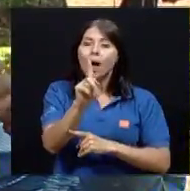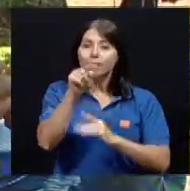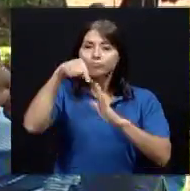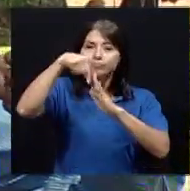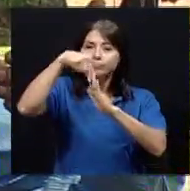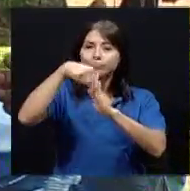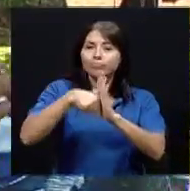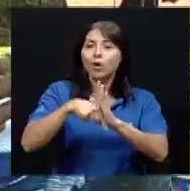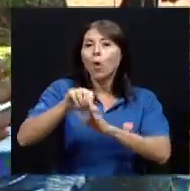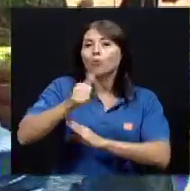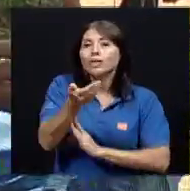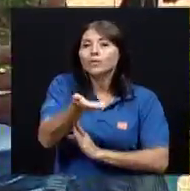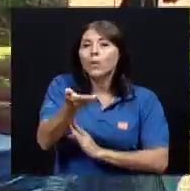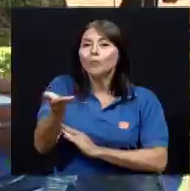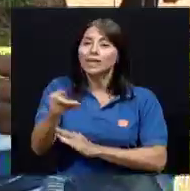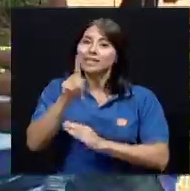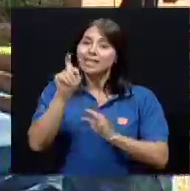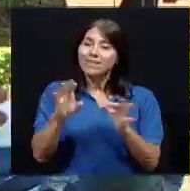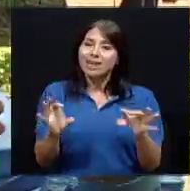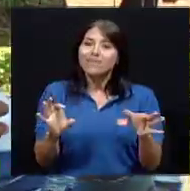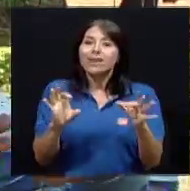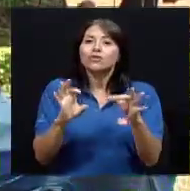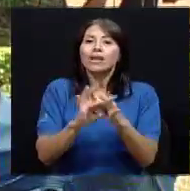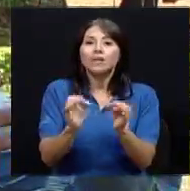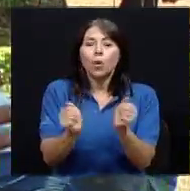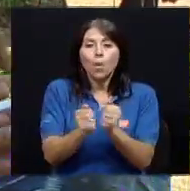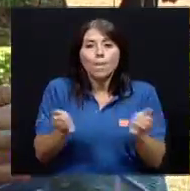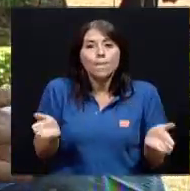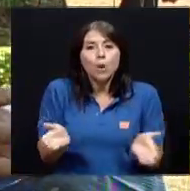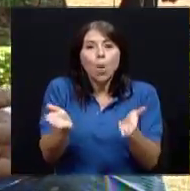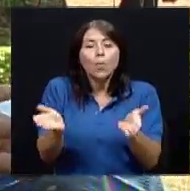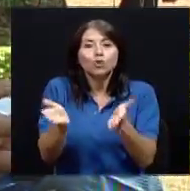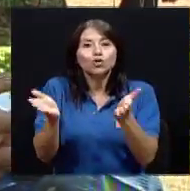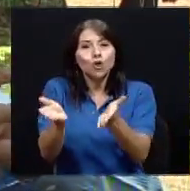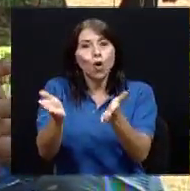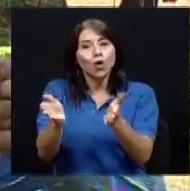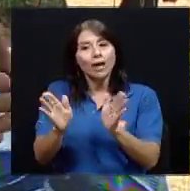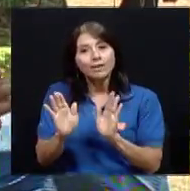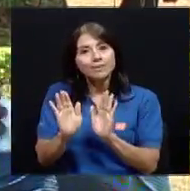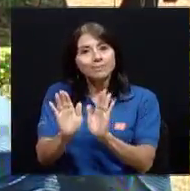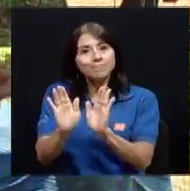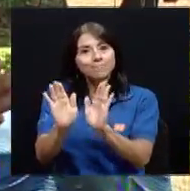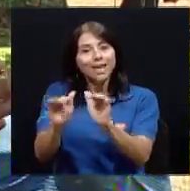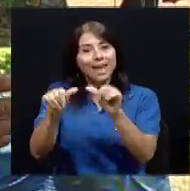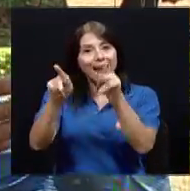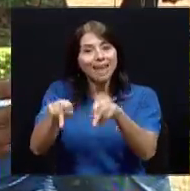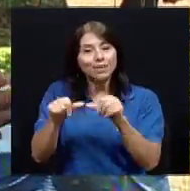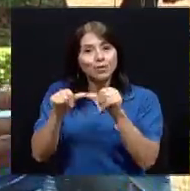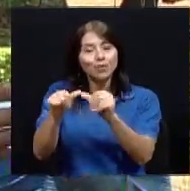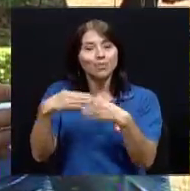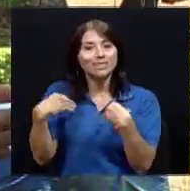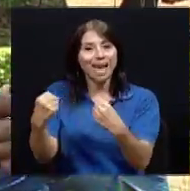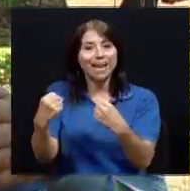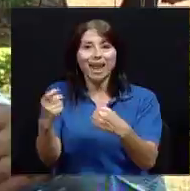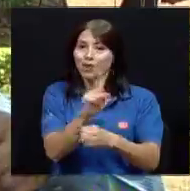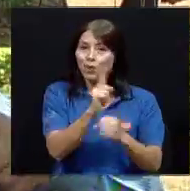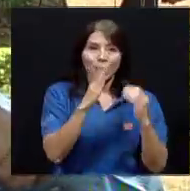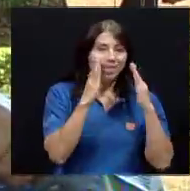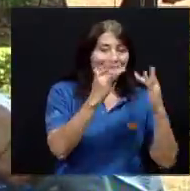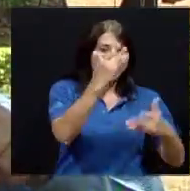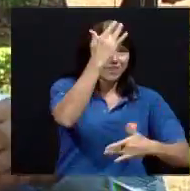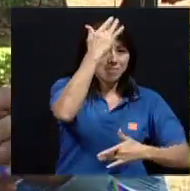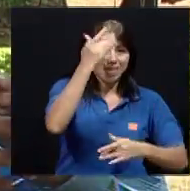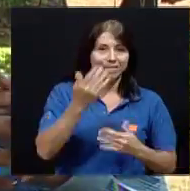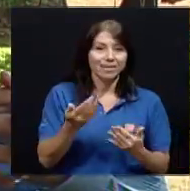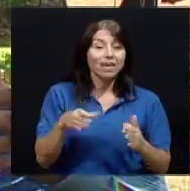relación más fuertemente con la promoción de la salud antes que la atención de la enfermedad. Igual con el tema de gestión, yo siento que la Caja